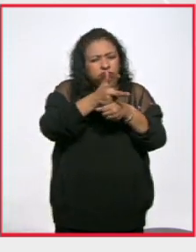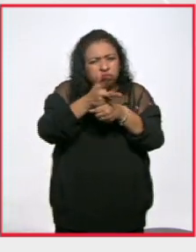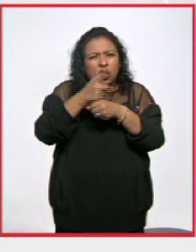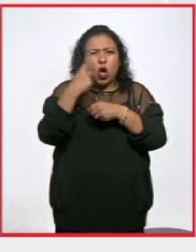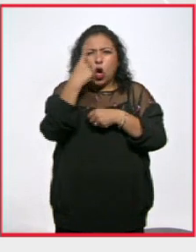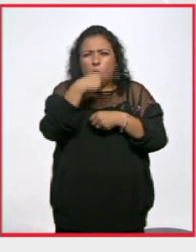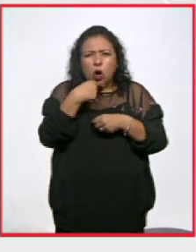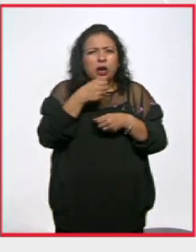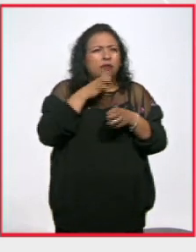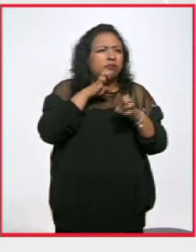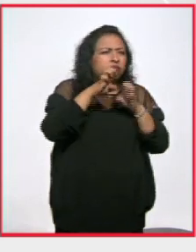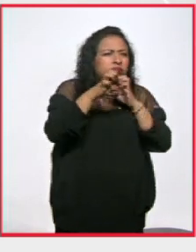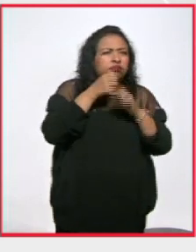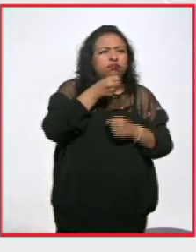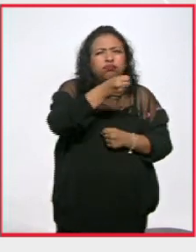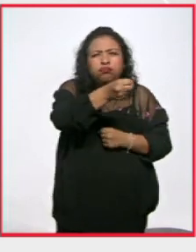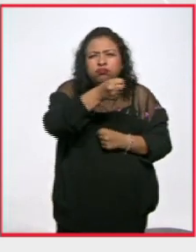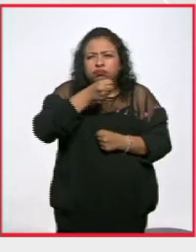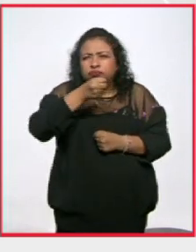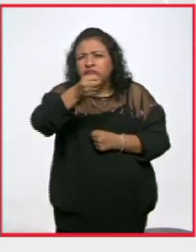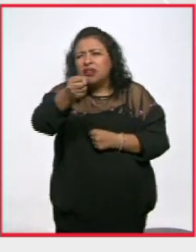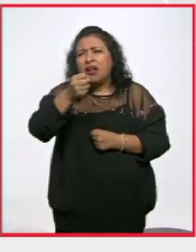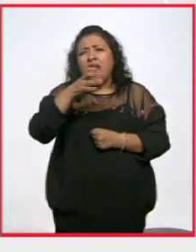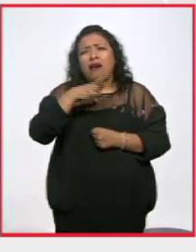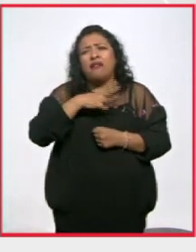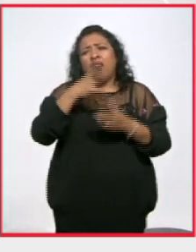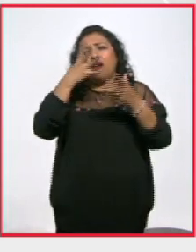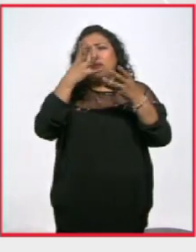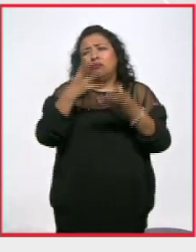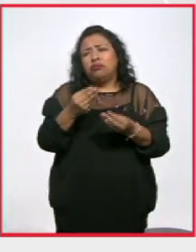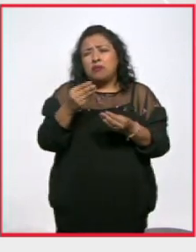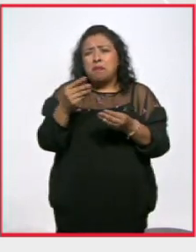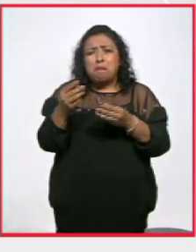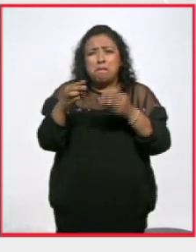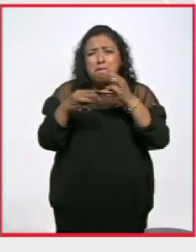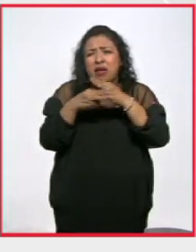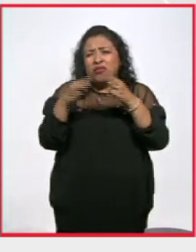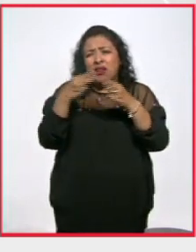horas de entrevistas y había el material para hacer un largometraje.